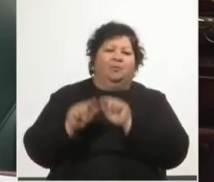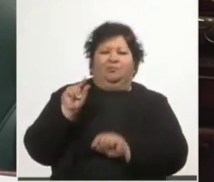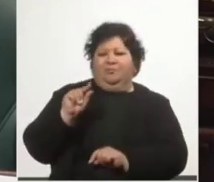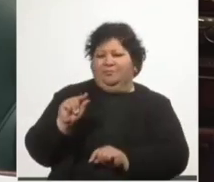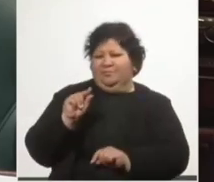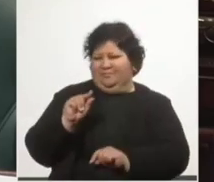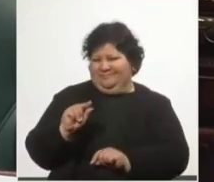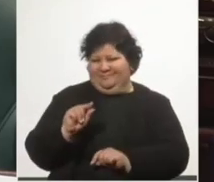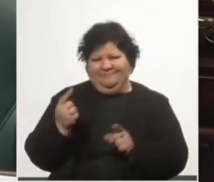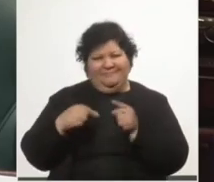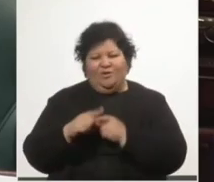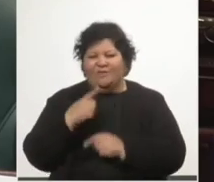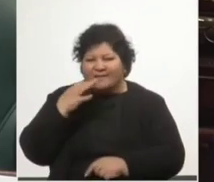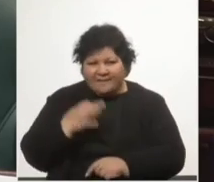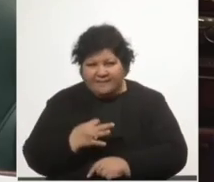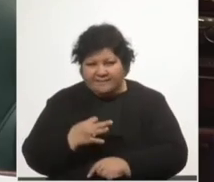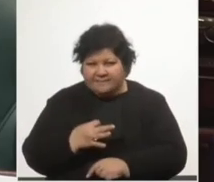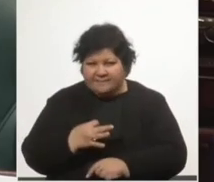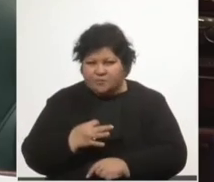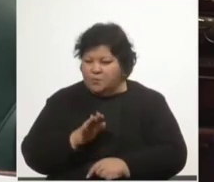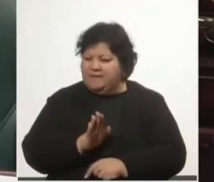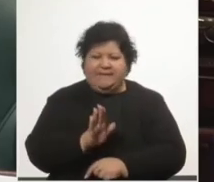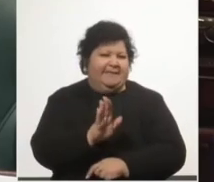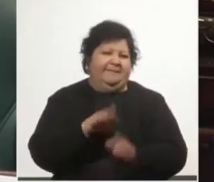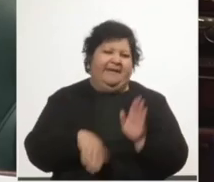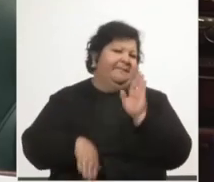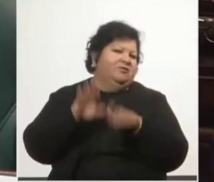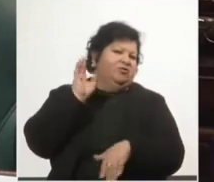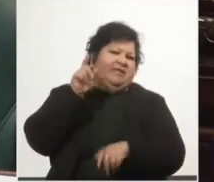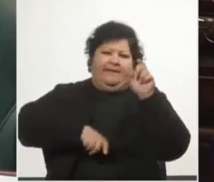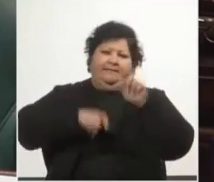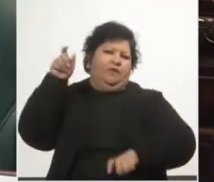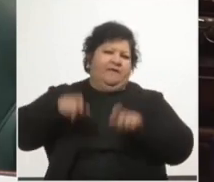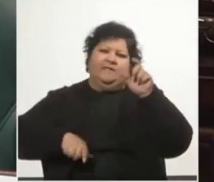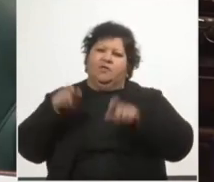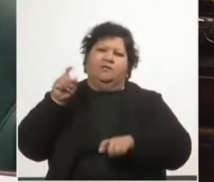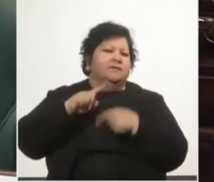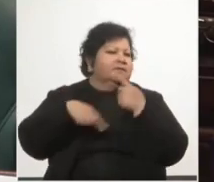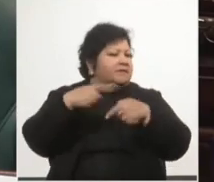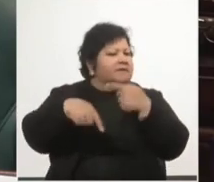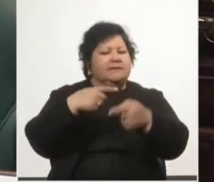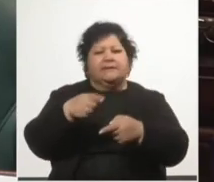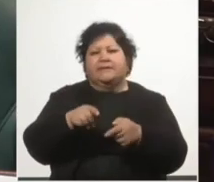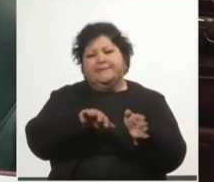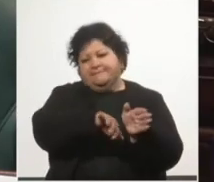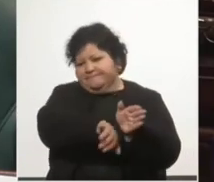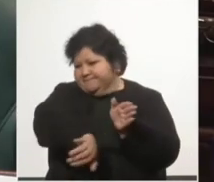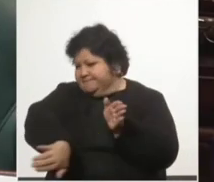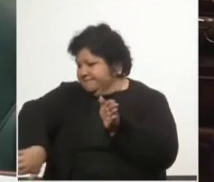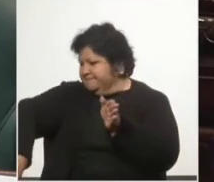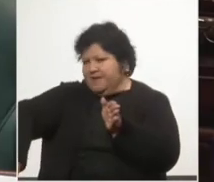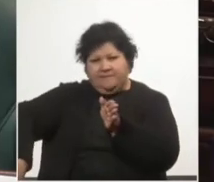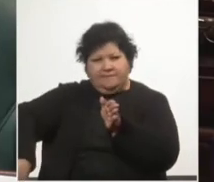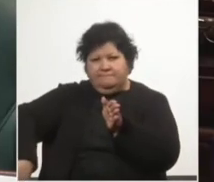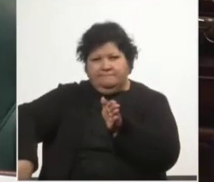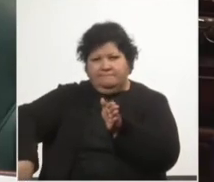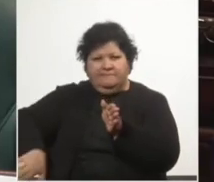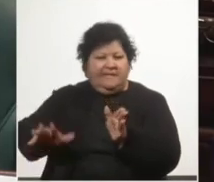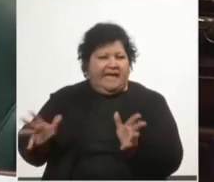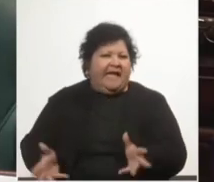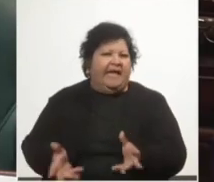definitivamente no es así para la inmensa mayoría de la población que sigue al margen de la recuperación en curso.